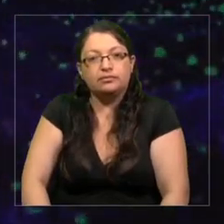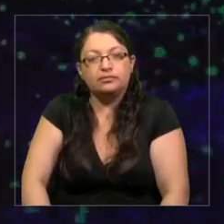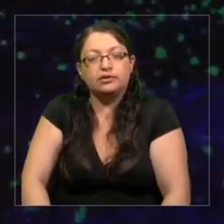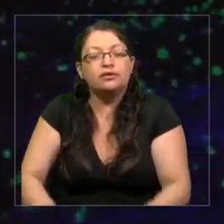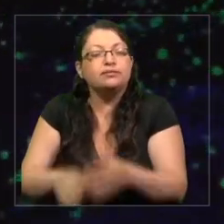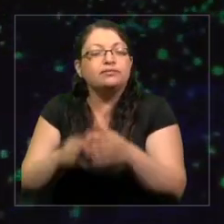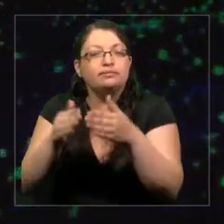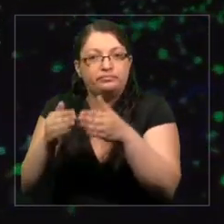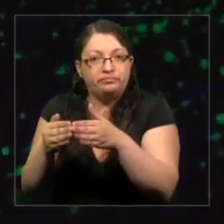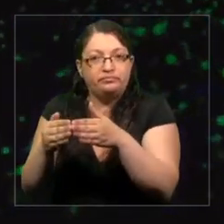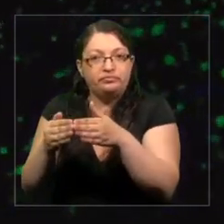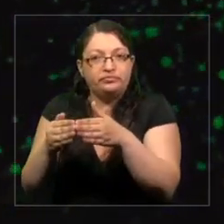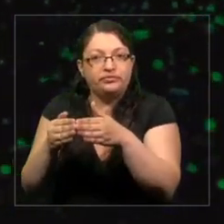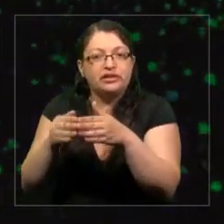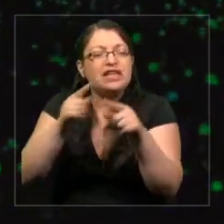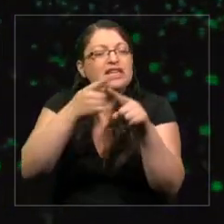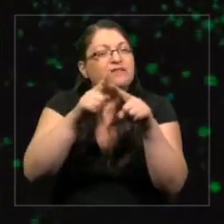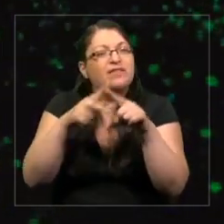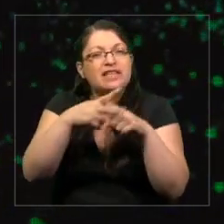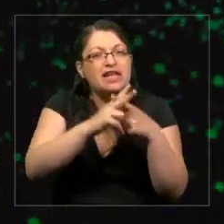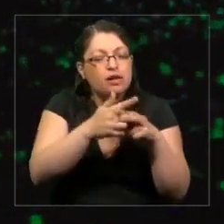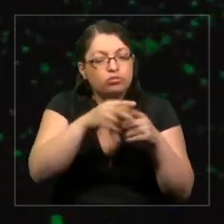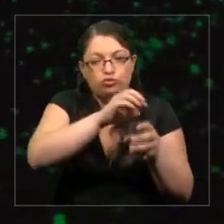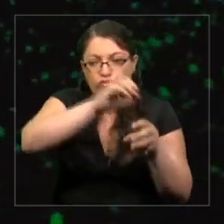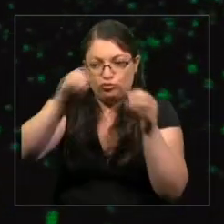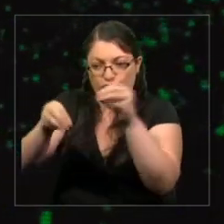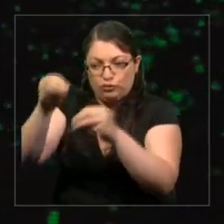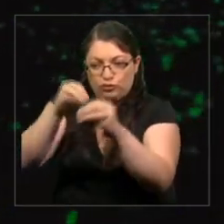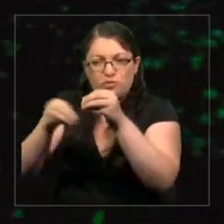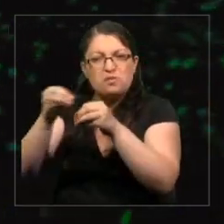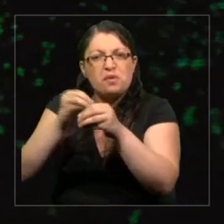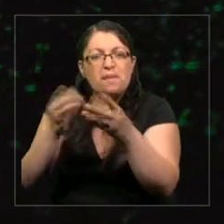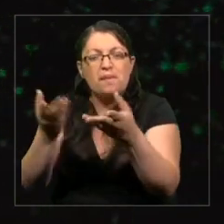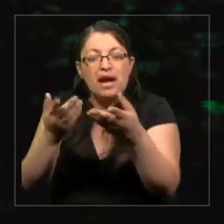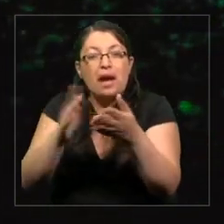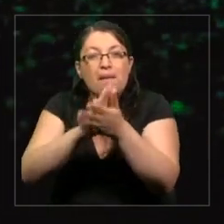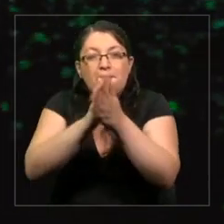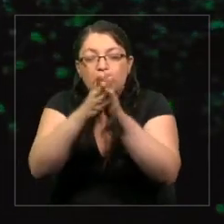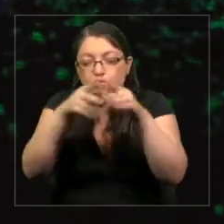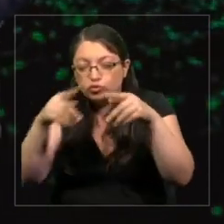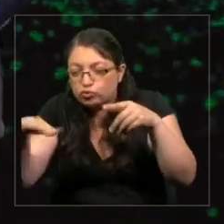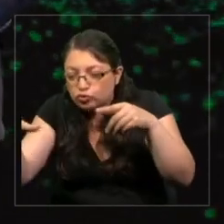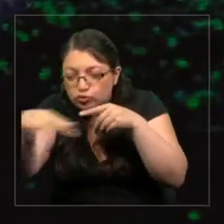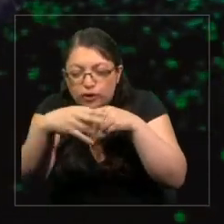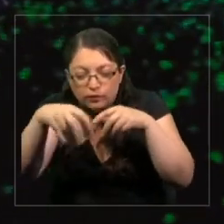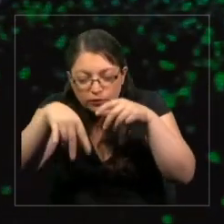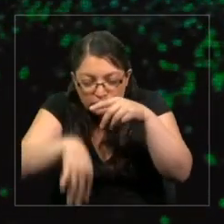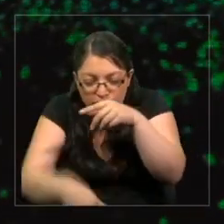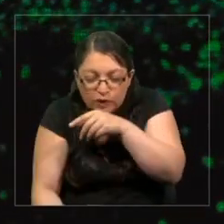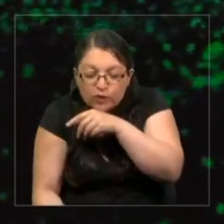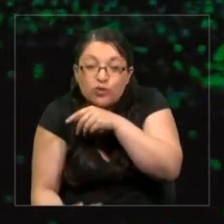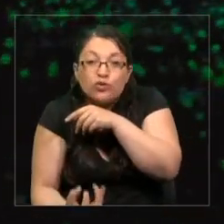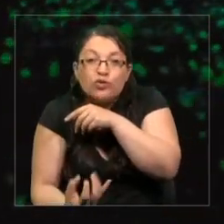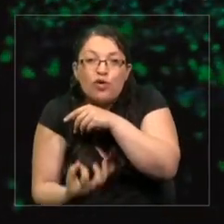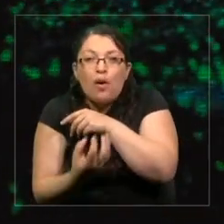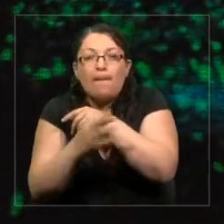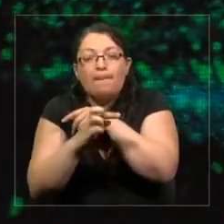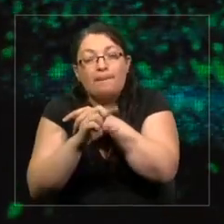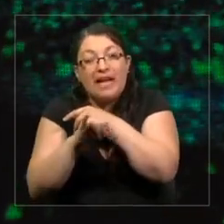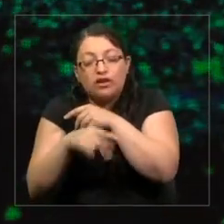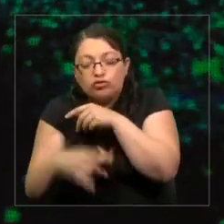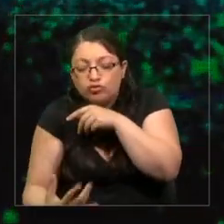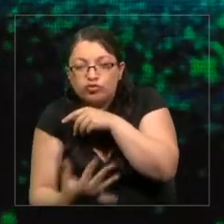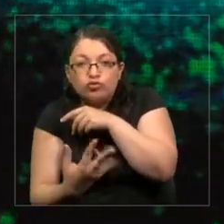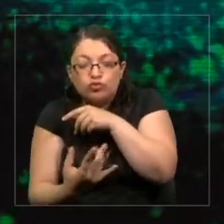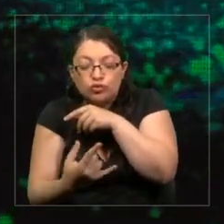instrumentos para capturar toda la comunidad de Cleplanton y juntos con otros parámetros